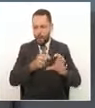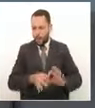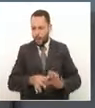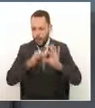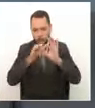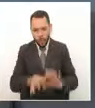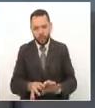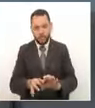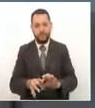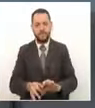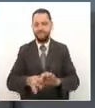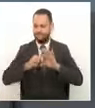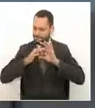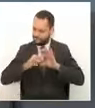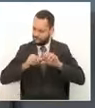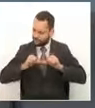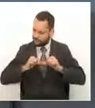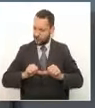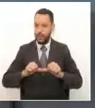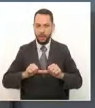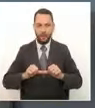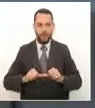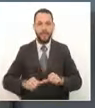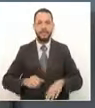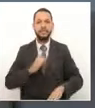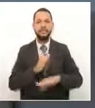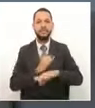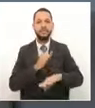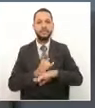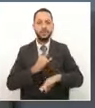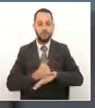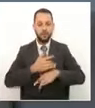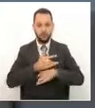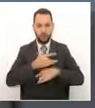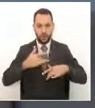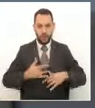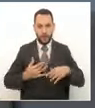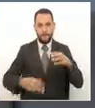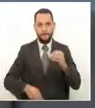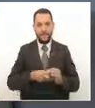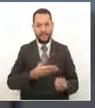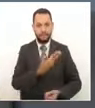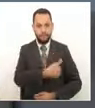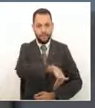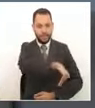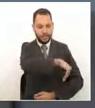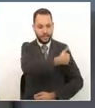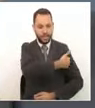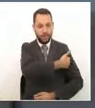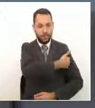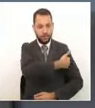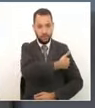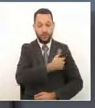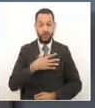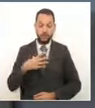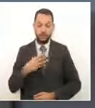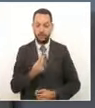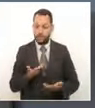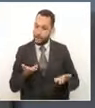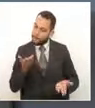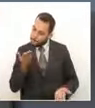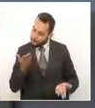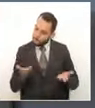contraloría trabajamos de la mano con el instituto nacional de salud y con el ministerio no lo hicimos solos porque teníamos una balanza